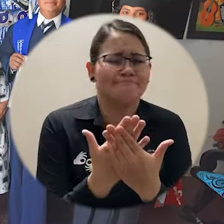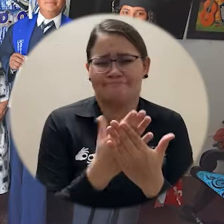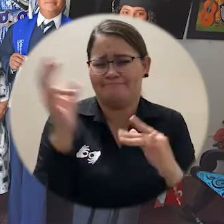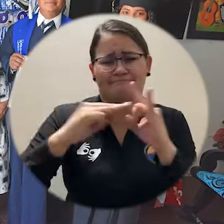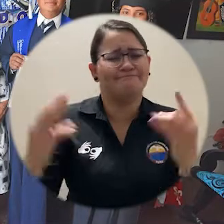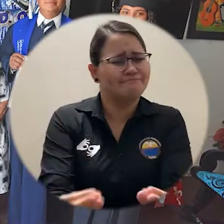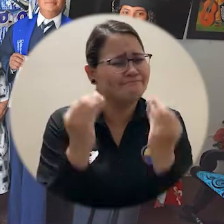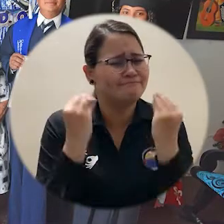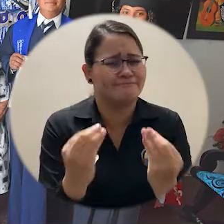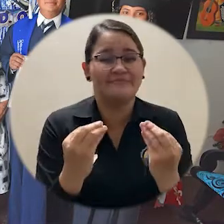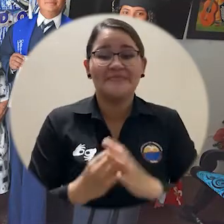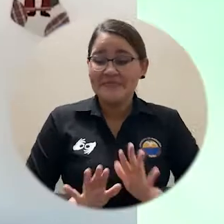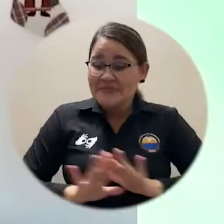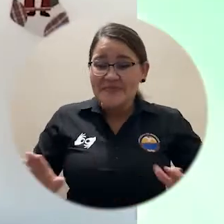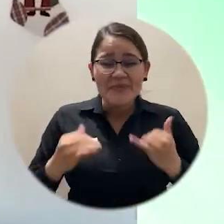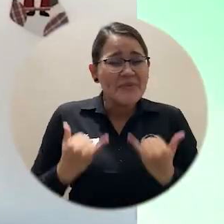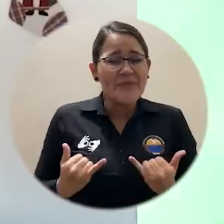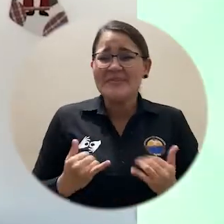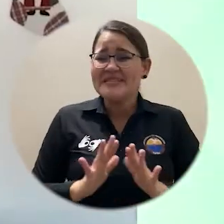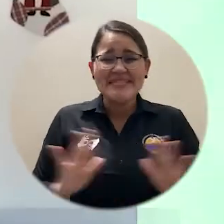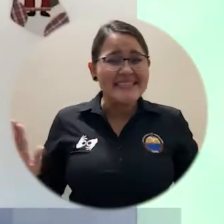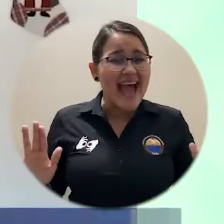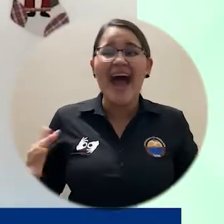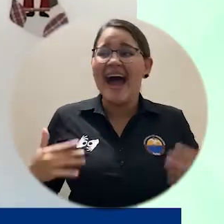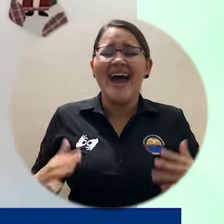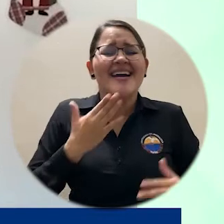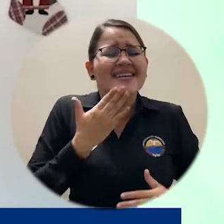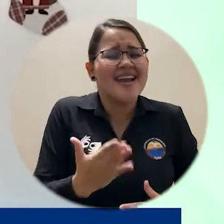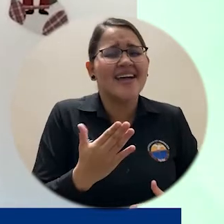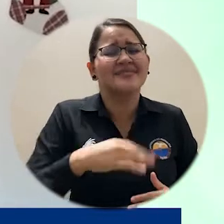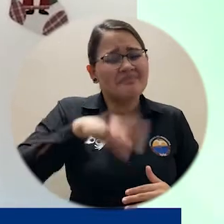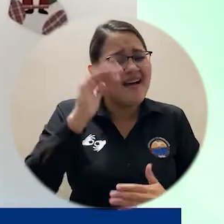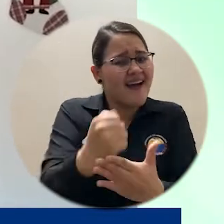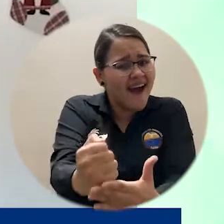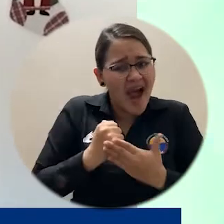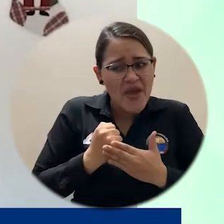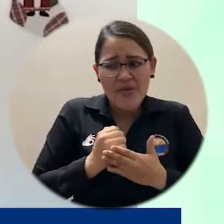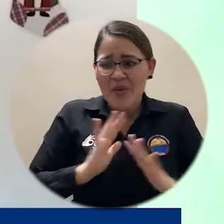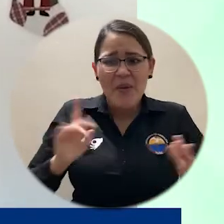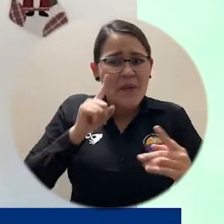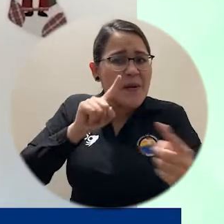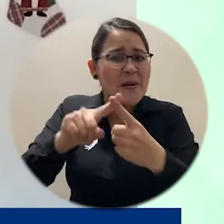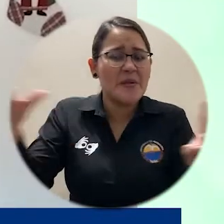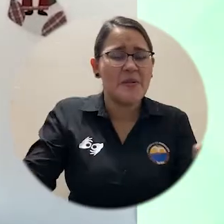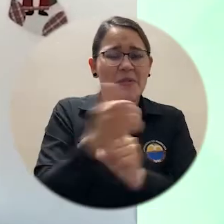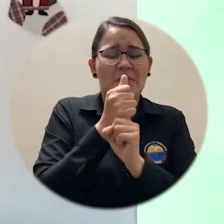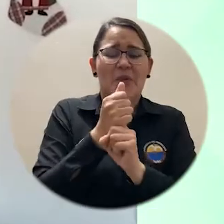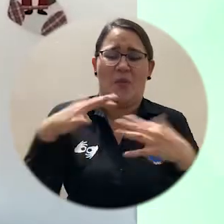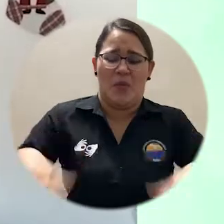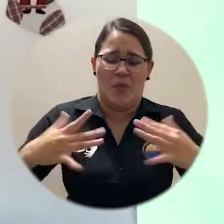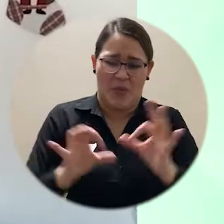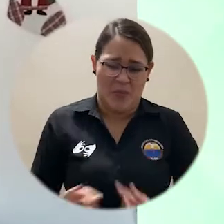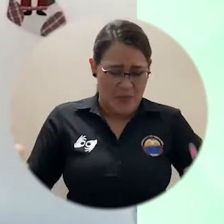Muchísimas gracias Universidad del Magdalena. Hoy, gracias a su ayuda, hemos podido culminar y lograr alcanzar